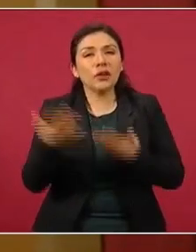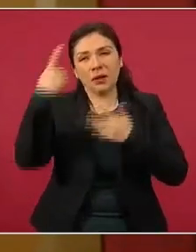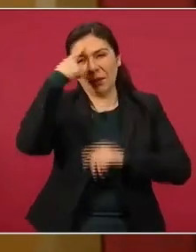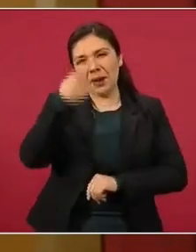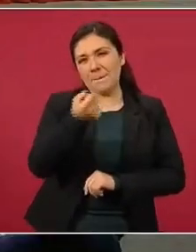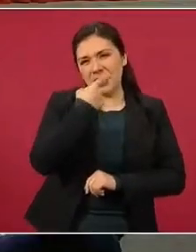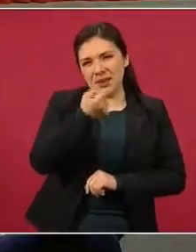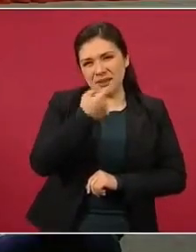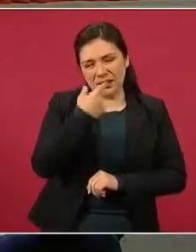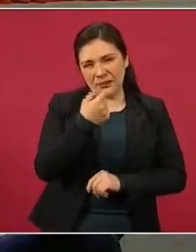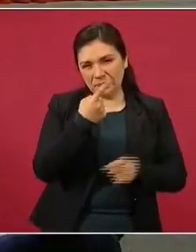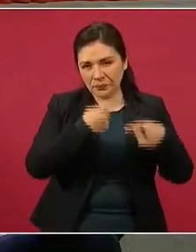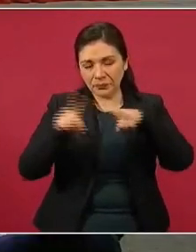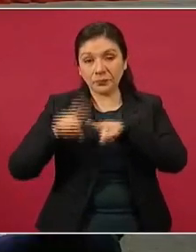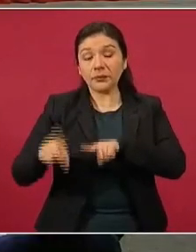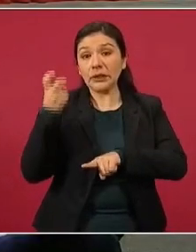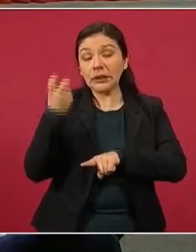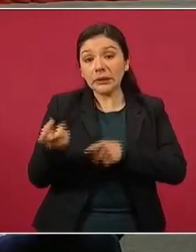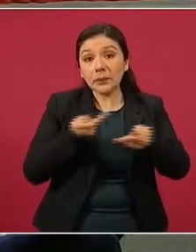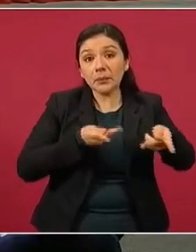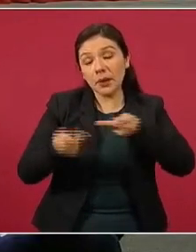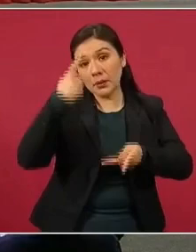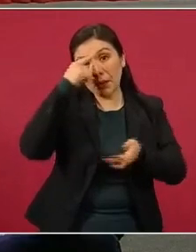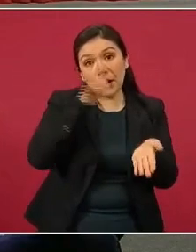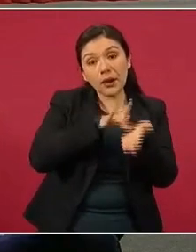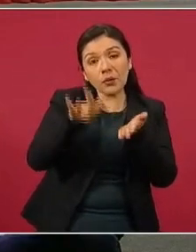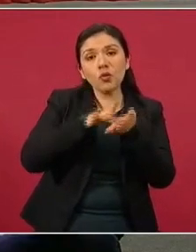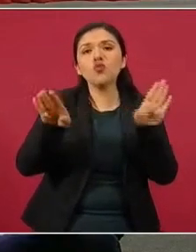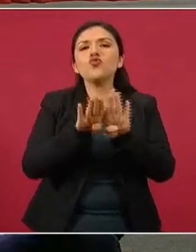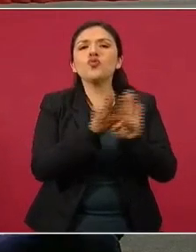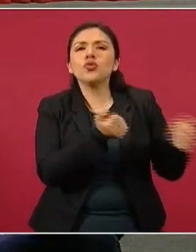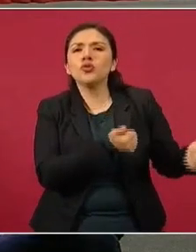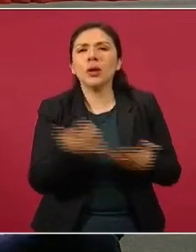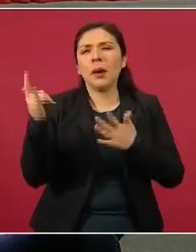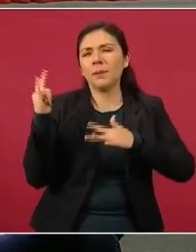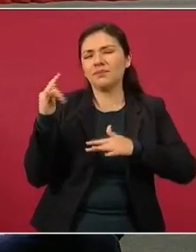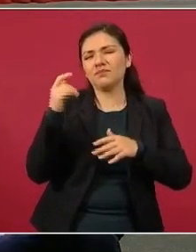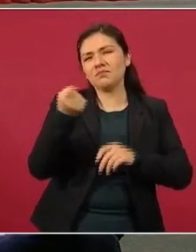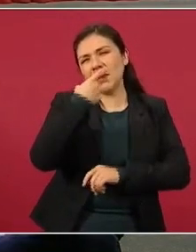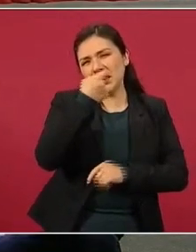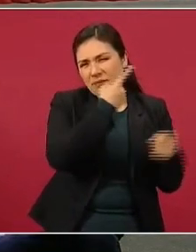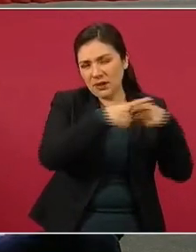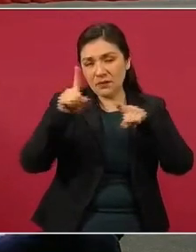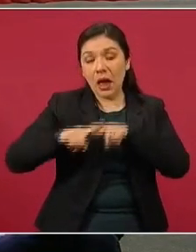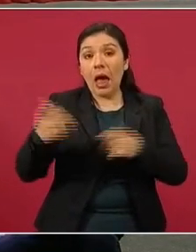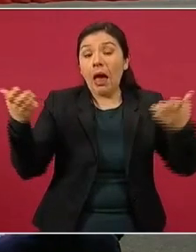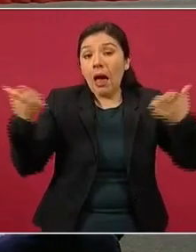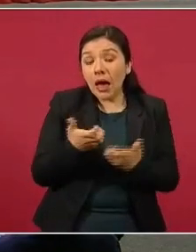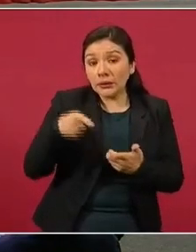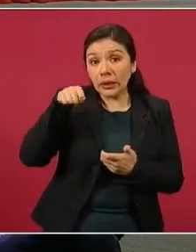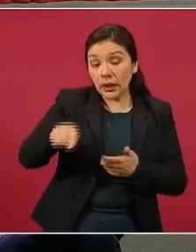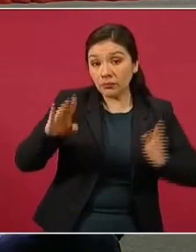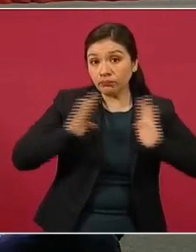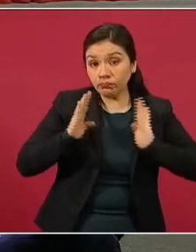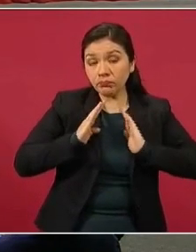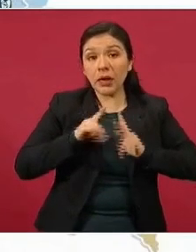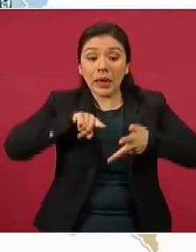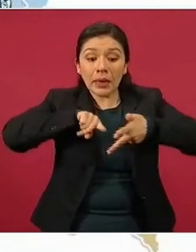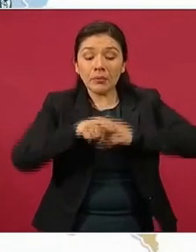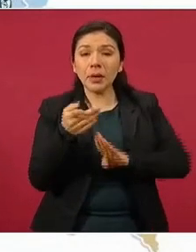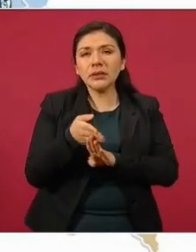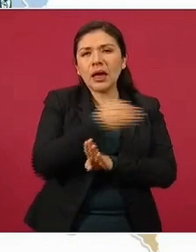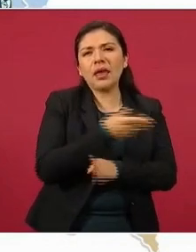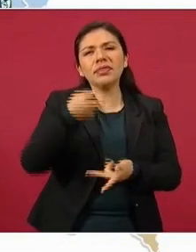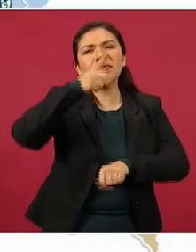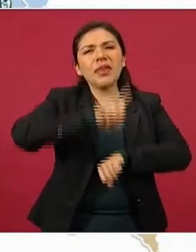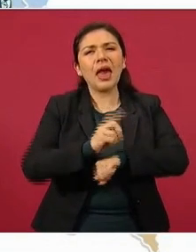En cuanto al plan de apoyo para el traslado de medicamentos, lo que hemos realizado las Fuerzas Armadas, a partir del día 5